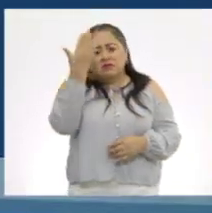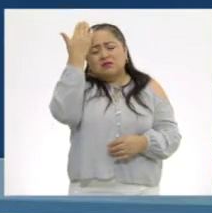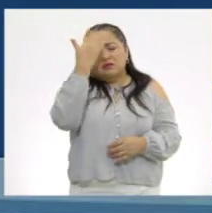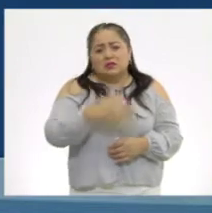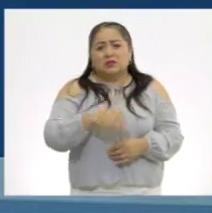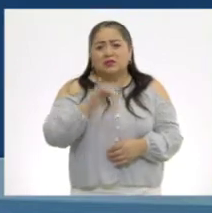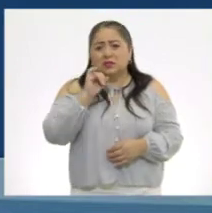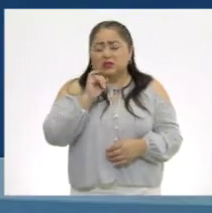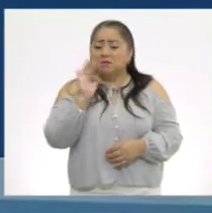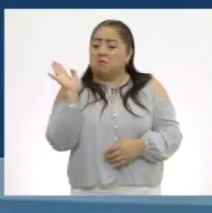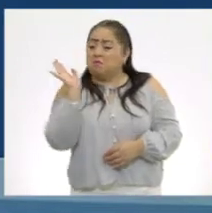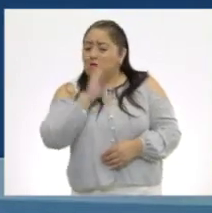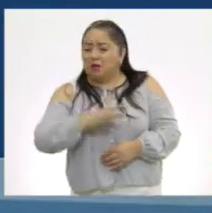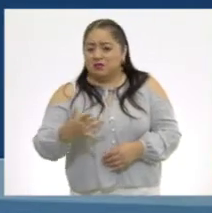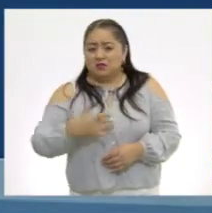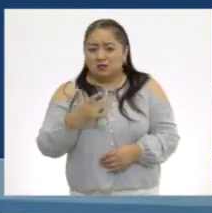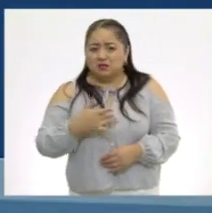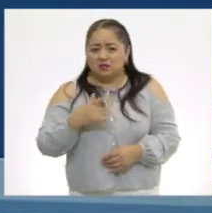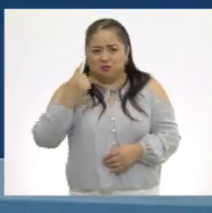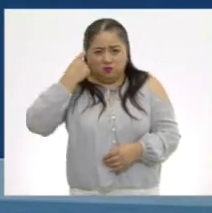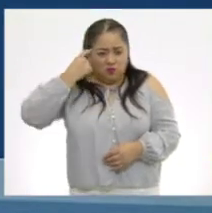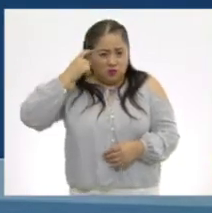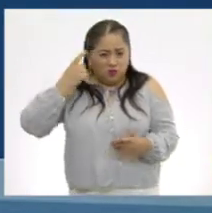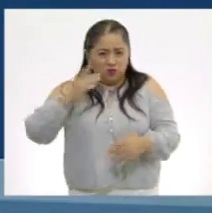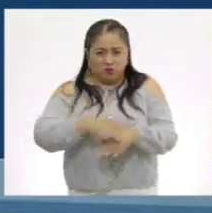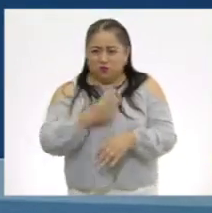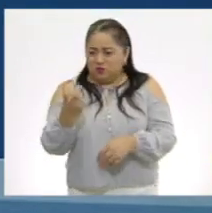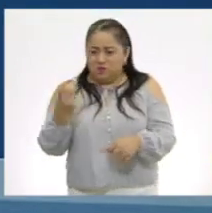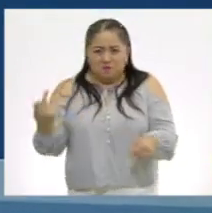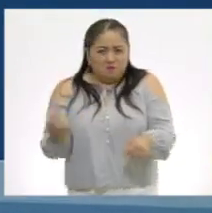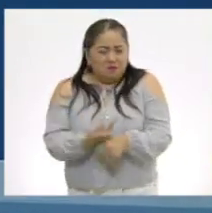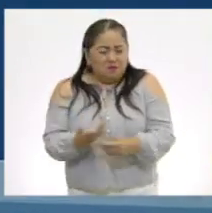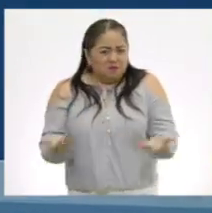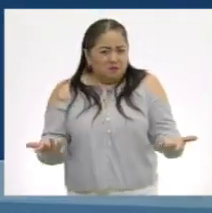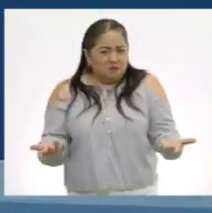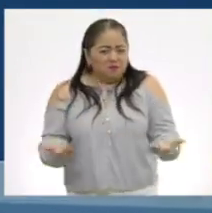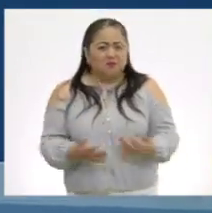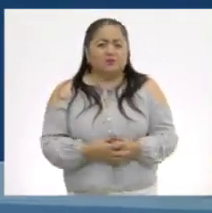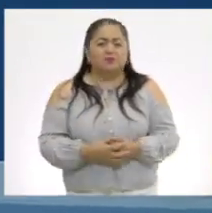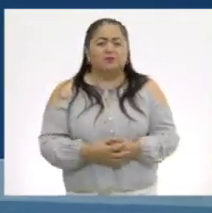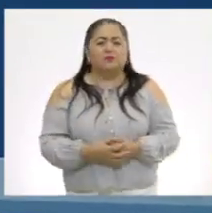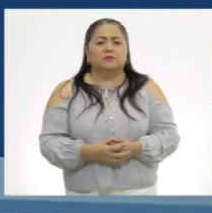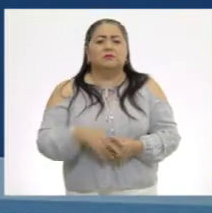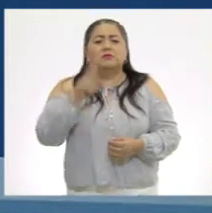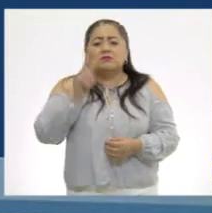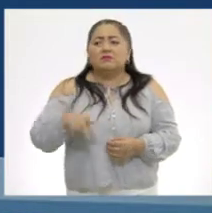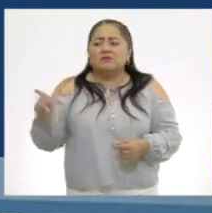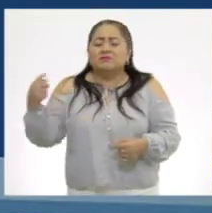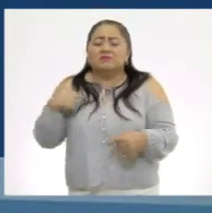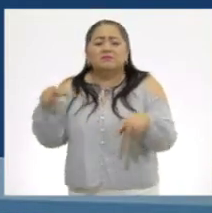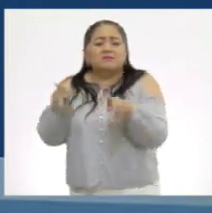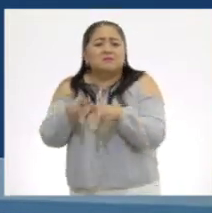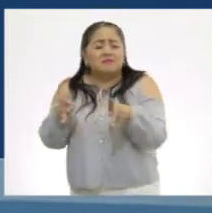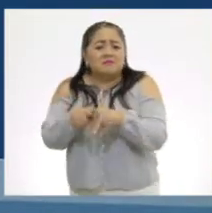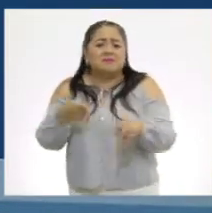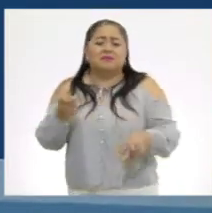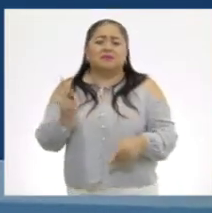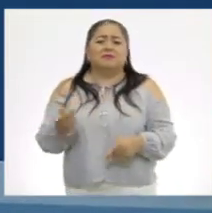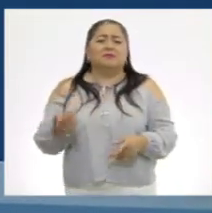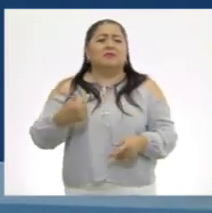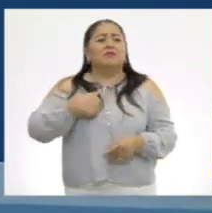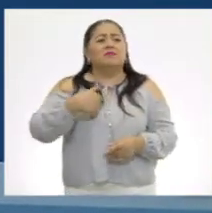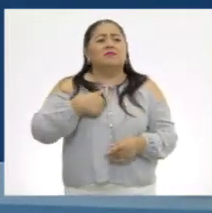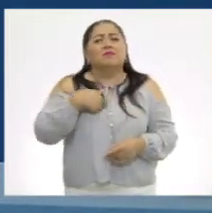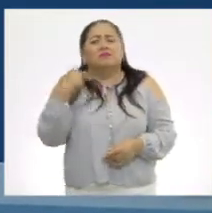si está mal sentirme enojado por esto que pasó. Es mi prima y yo la